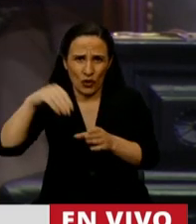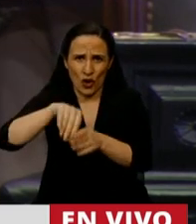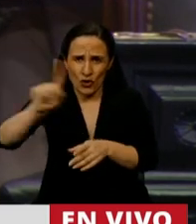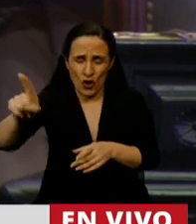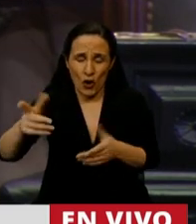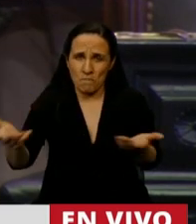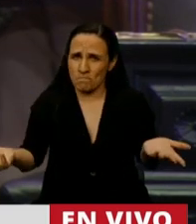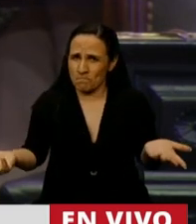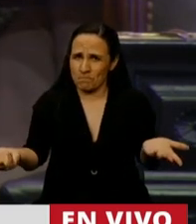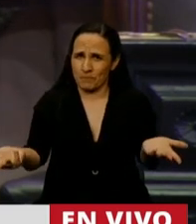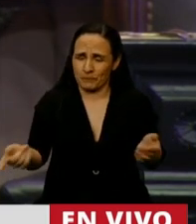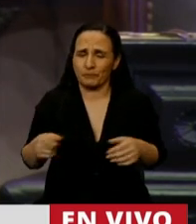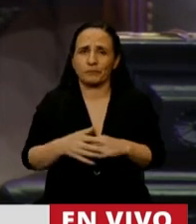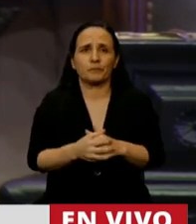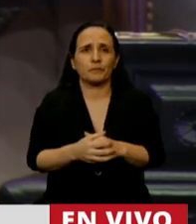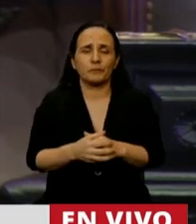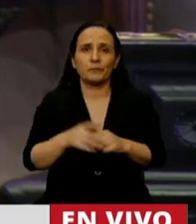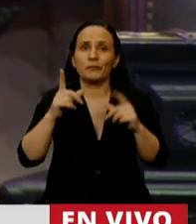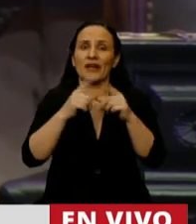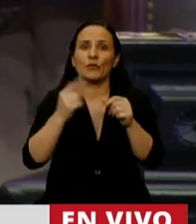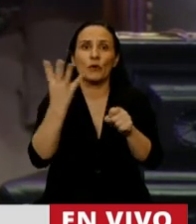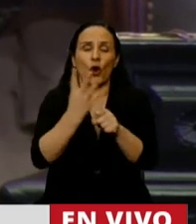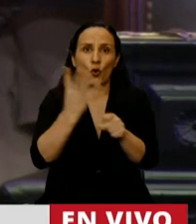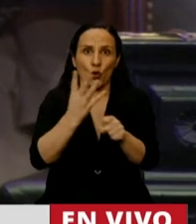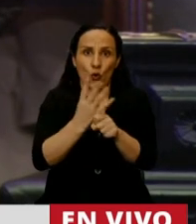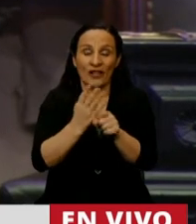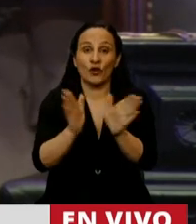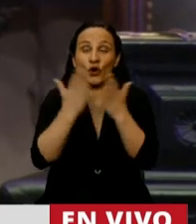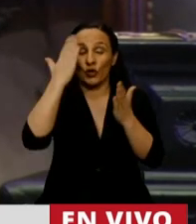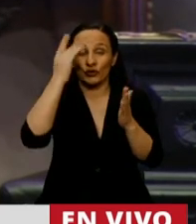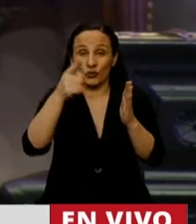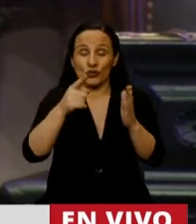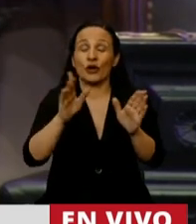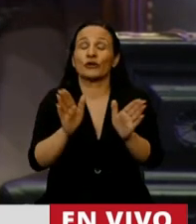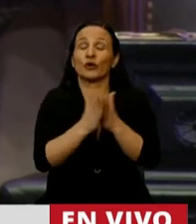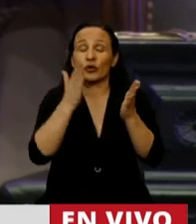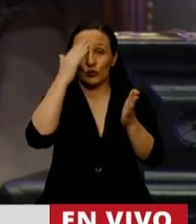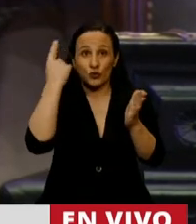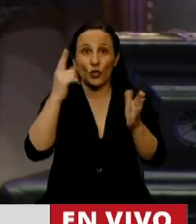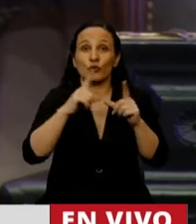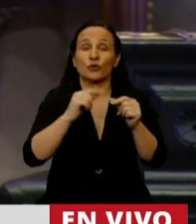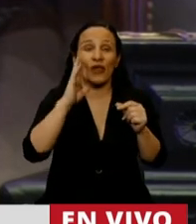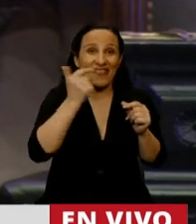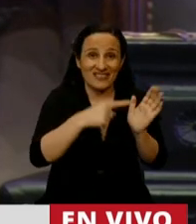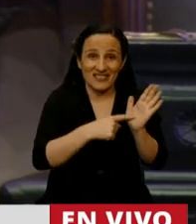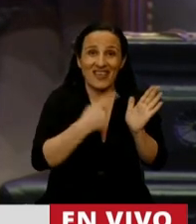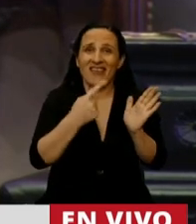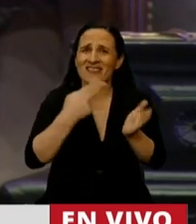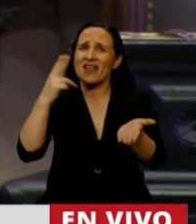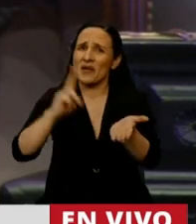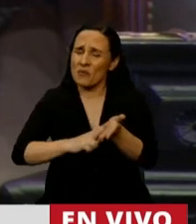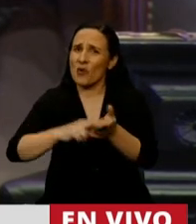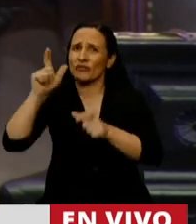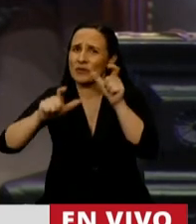Hay un principio que establece el artículo 4 de la Constitución, el artículo 16, la igualdad en la tributación. Los